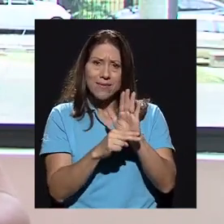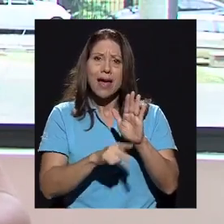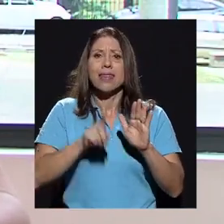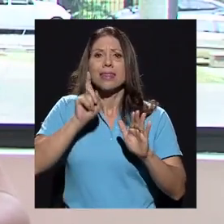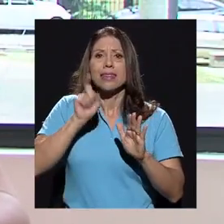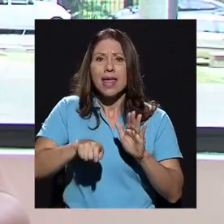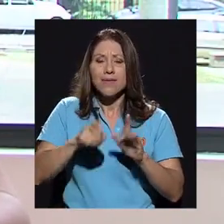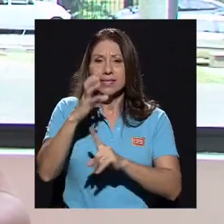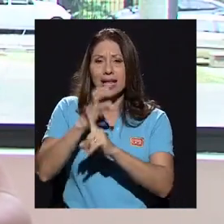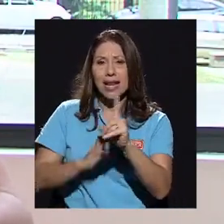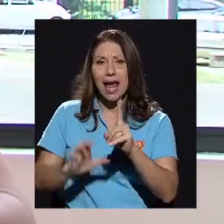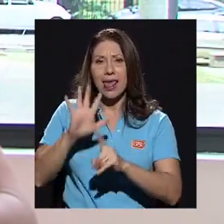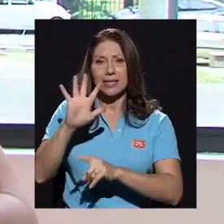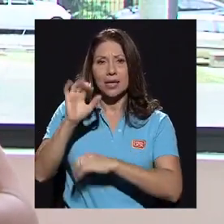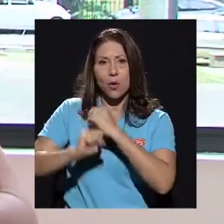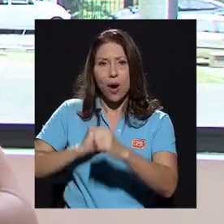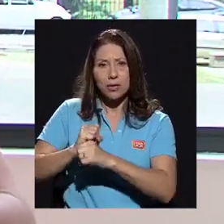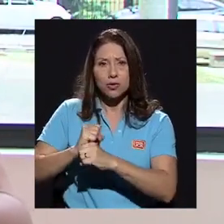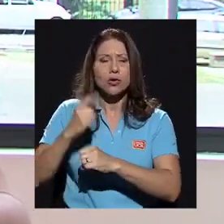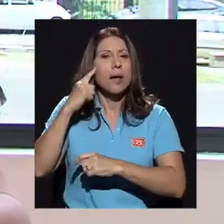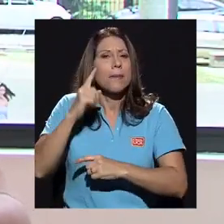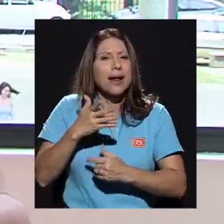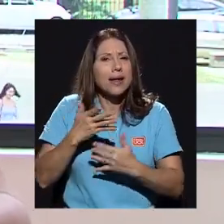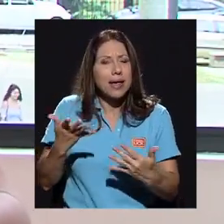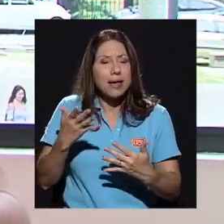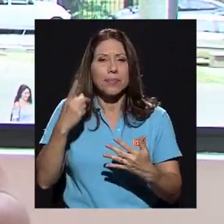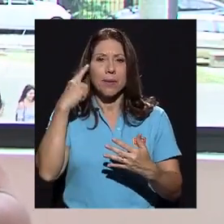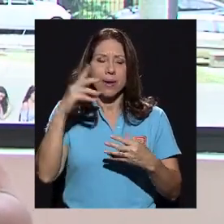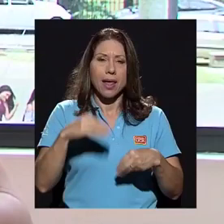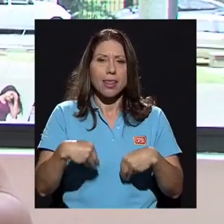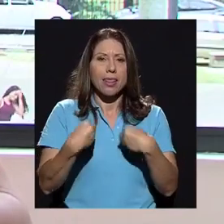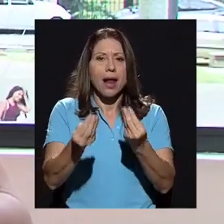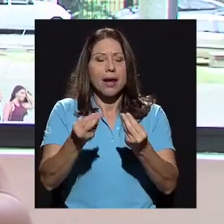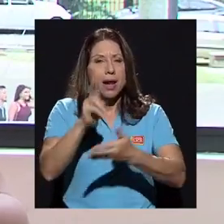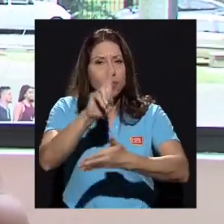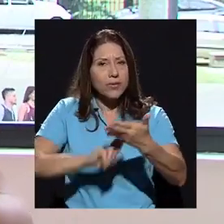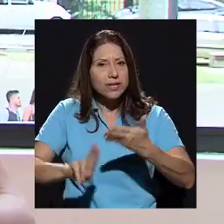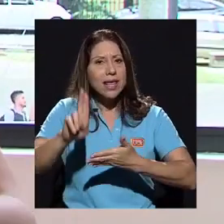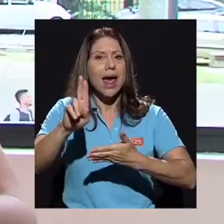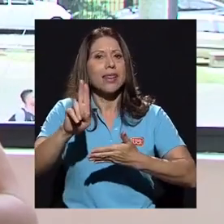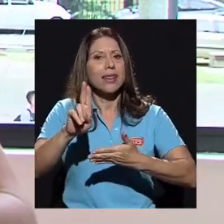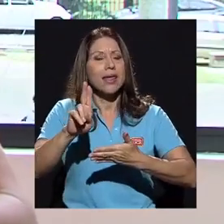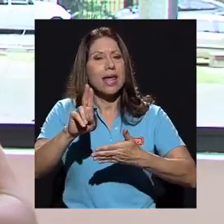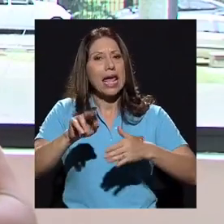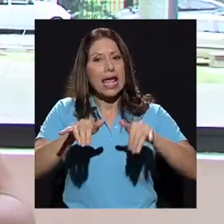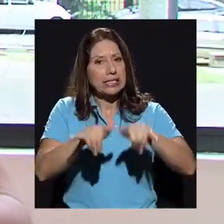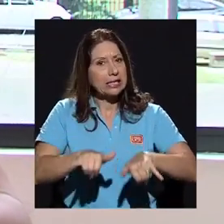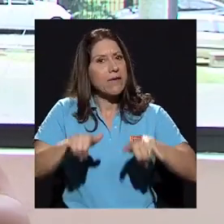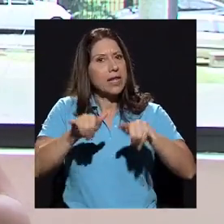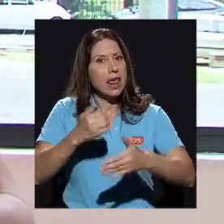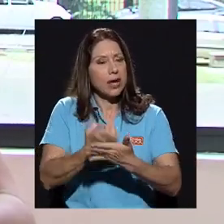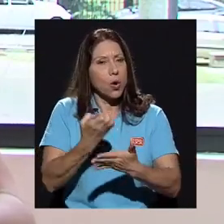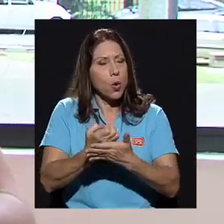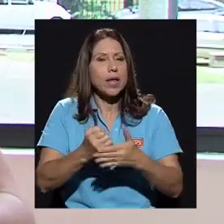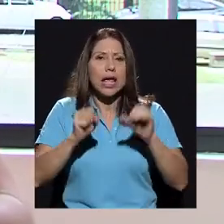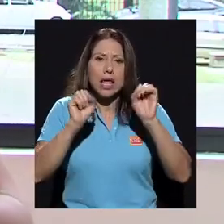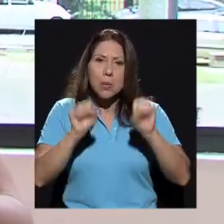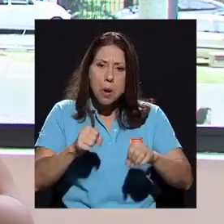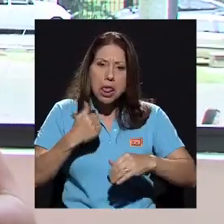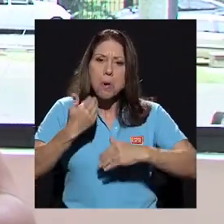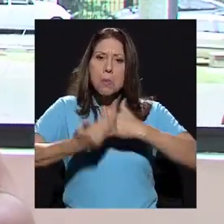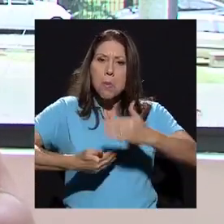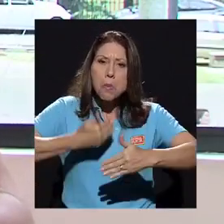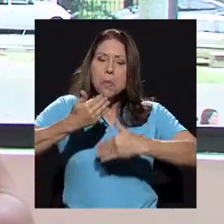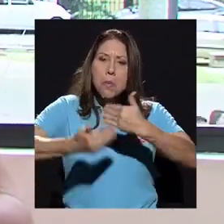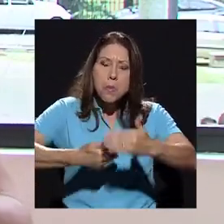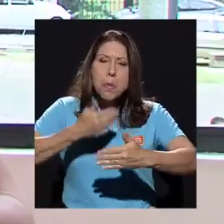ser quinquenal, para darle a la universidad la estabilidad económica de poder llevar a cabo los